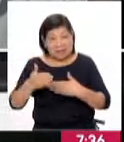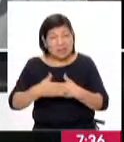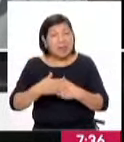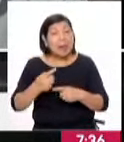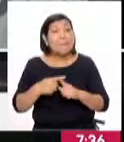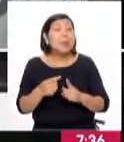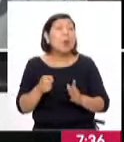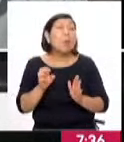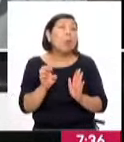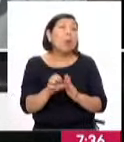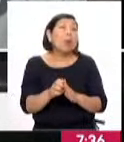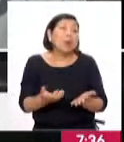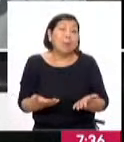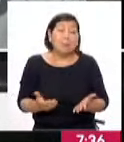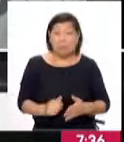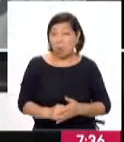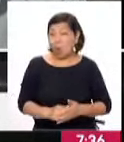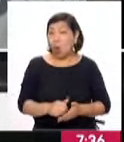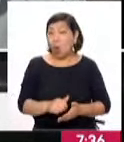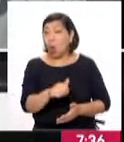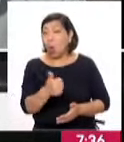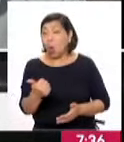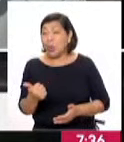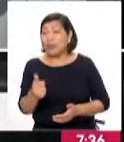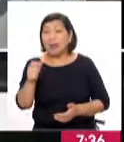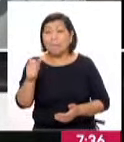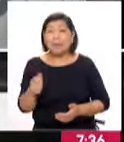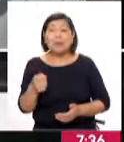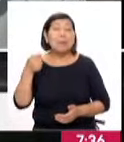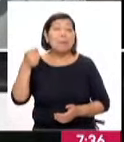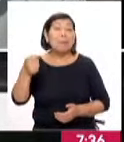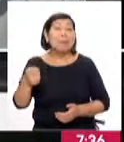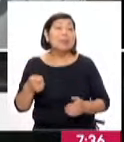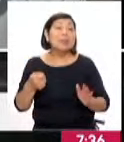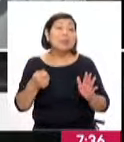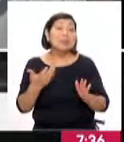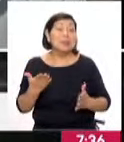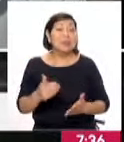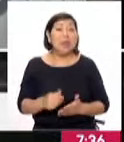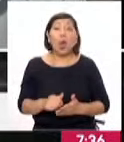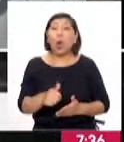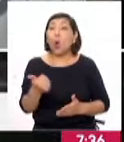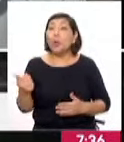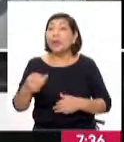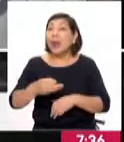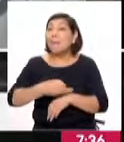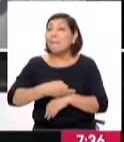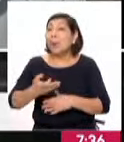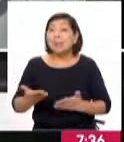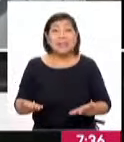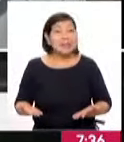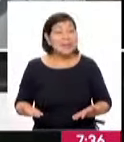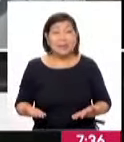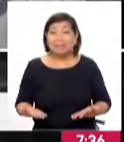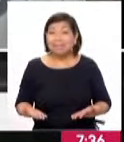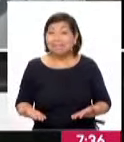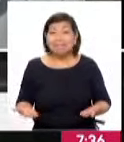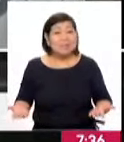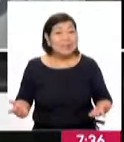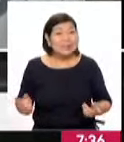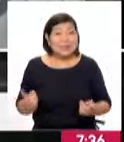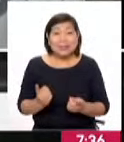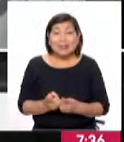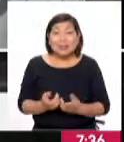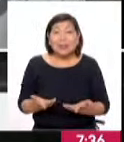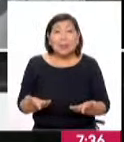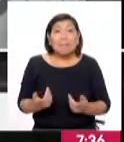Pero, ¿qué pasaría si en caso hay algún beneficiario de Pension 65 que sea de otra región y que por X motivos se encuentre